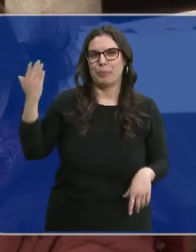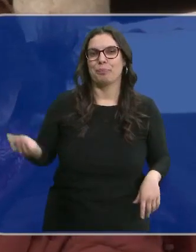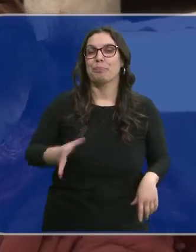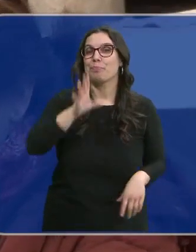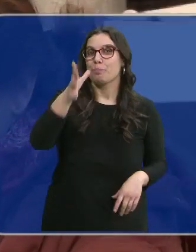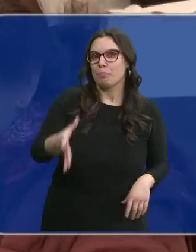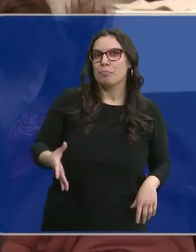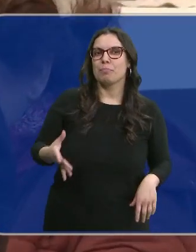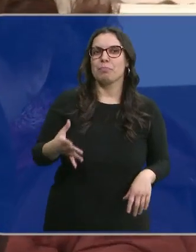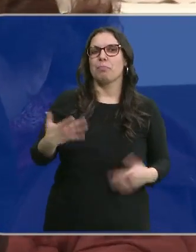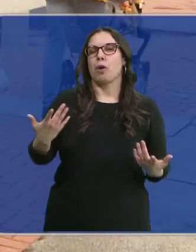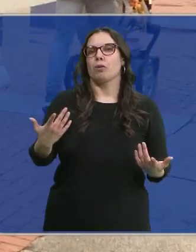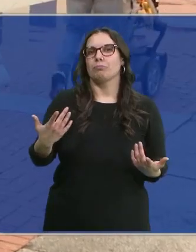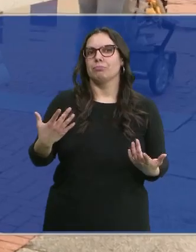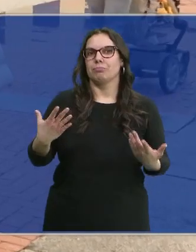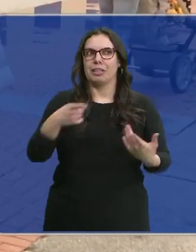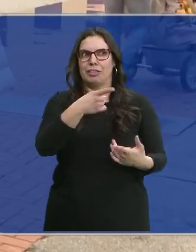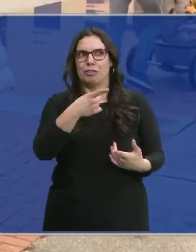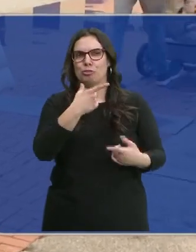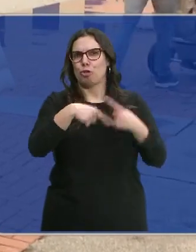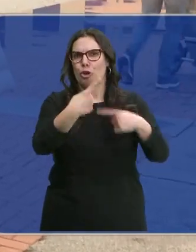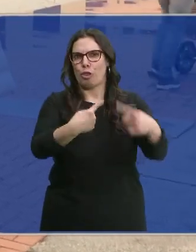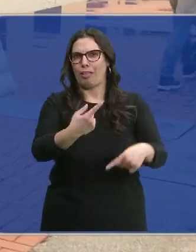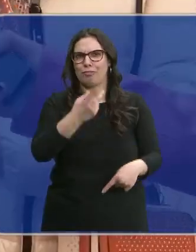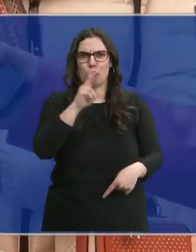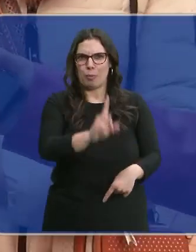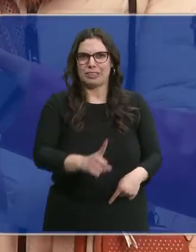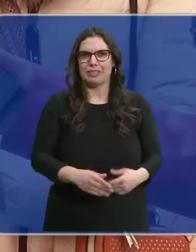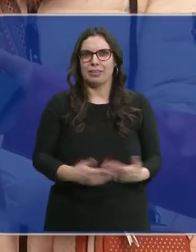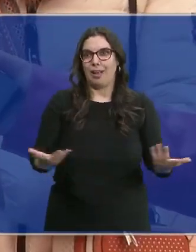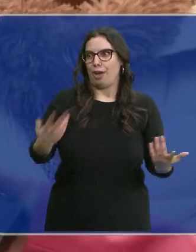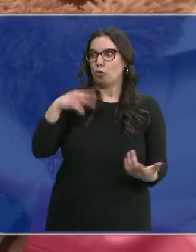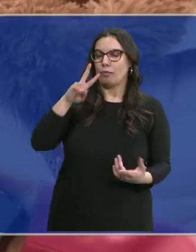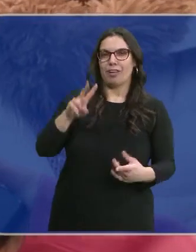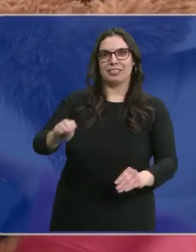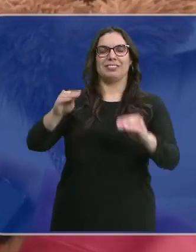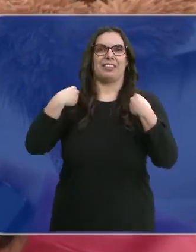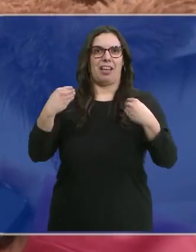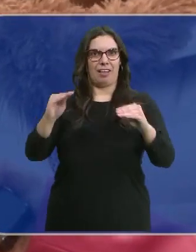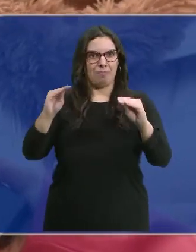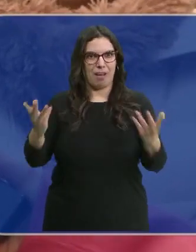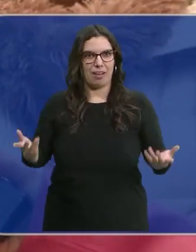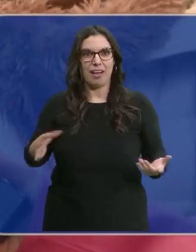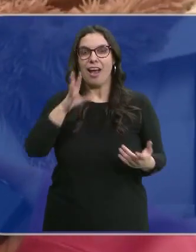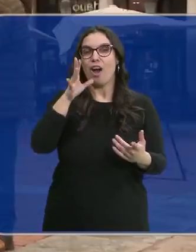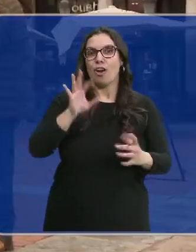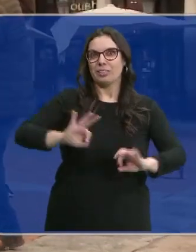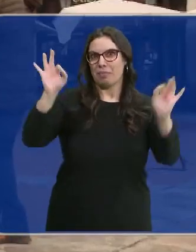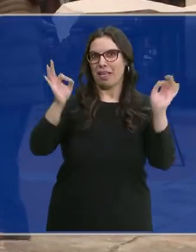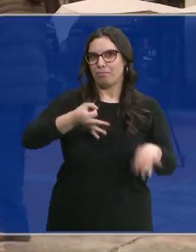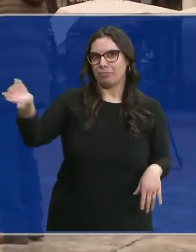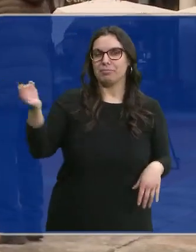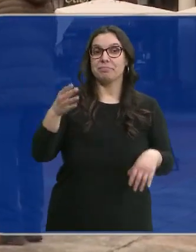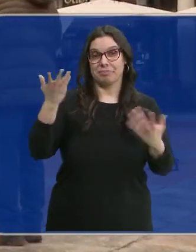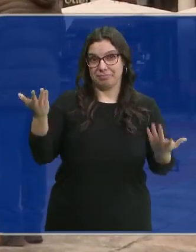Porque uno todos los días no se encuentra con un Goya. Hombre, claro, nada más verlo. Y ahora pues una ocasión especial. Y